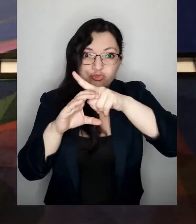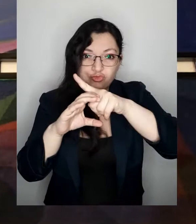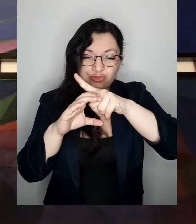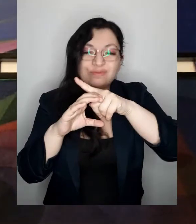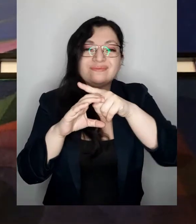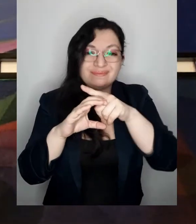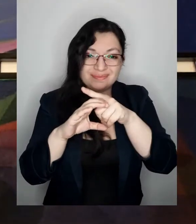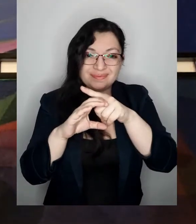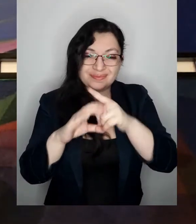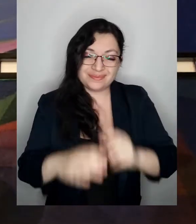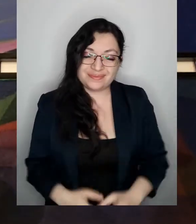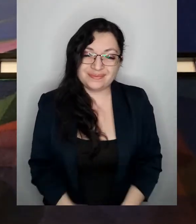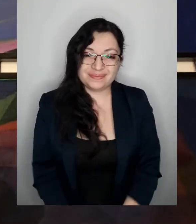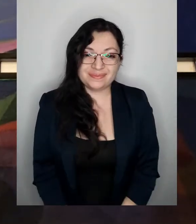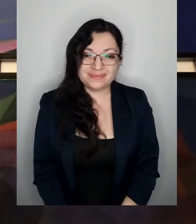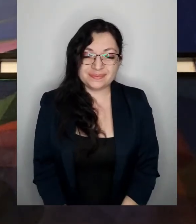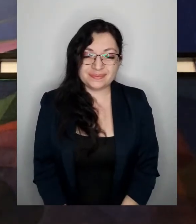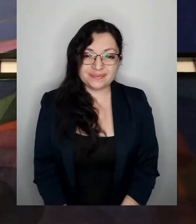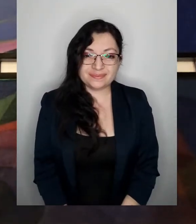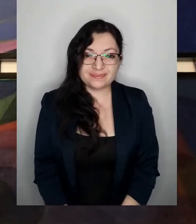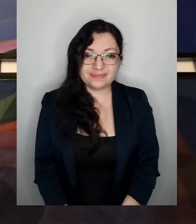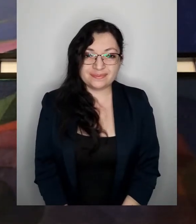atravesar la naranja completamente